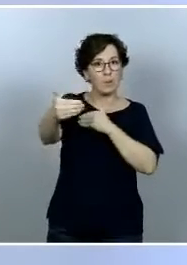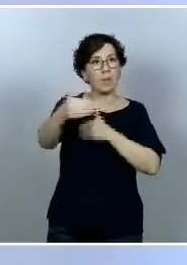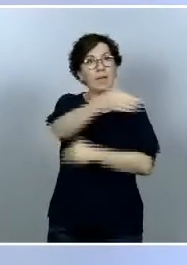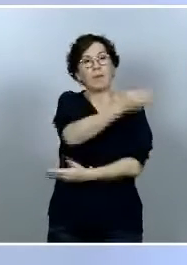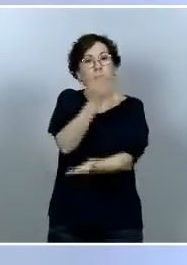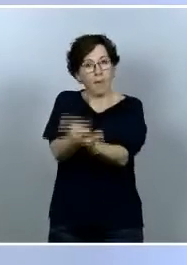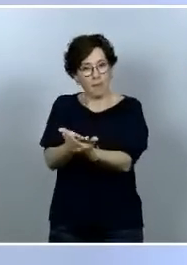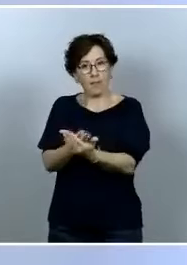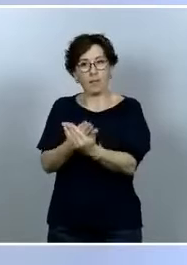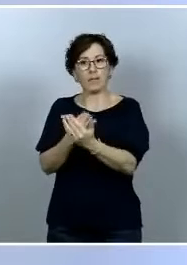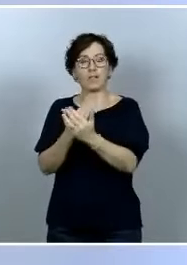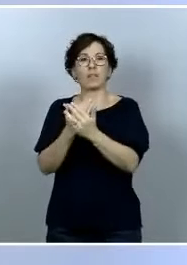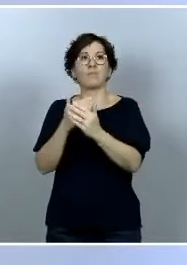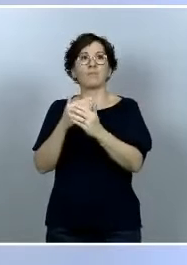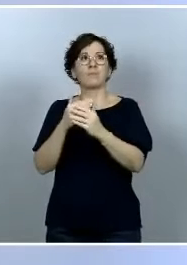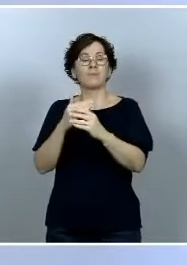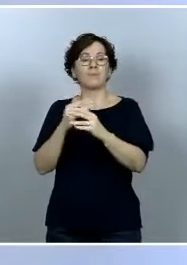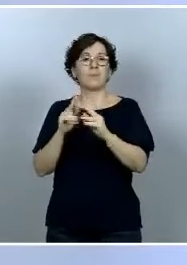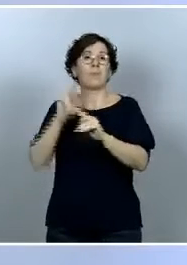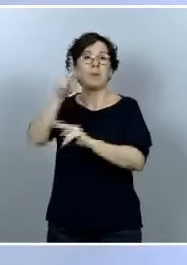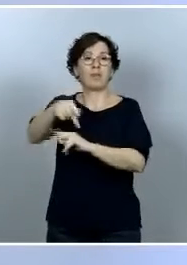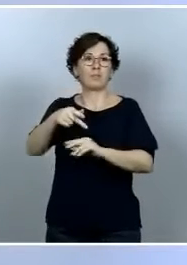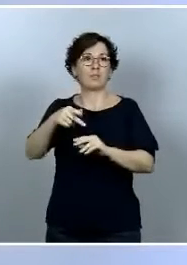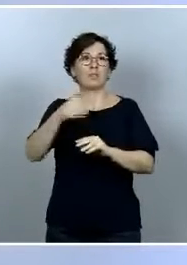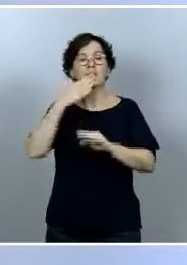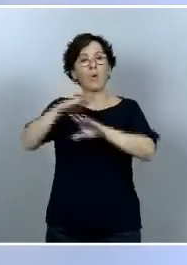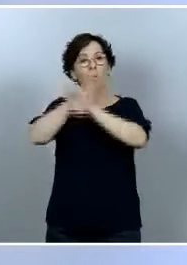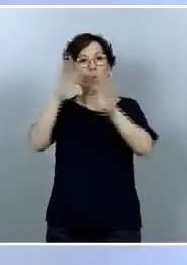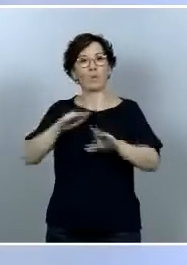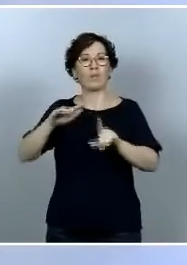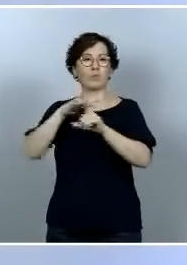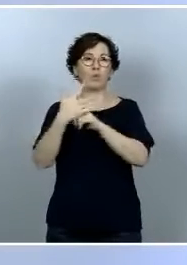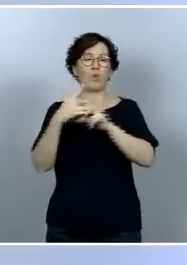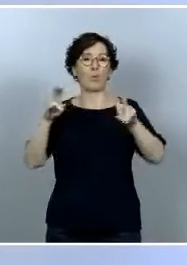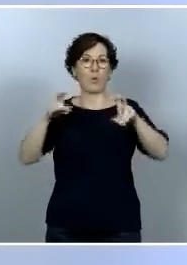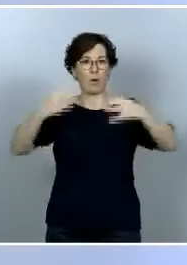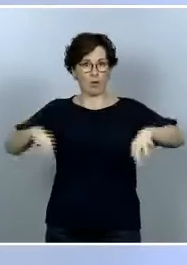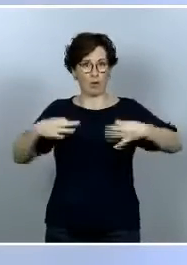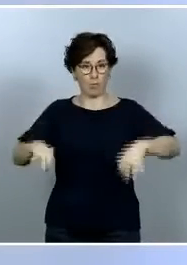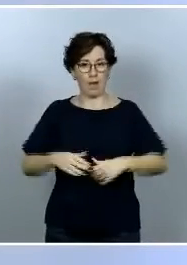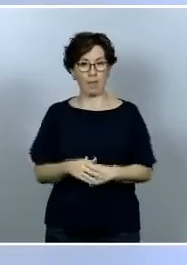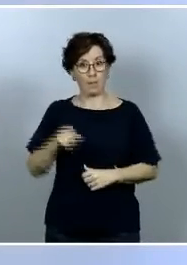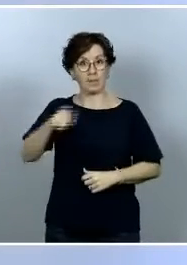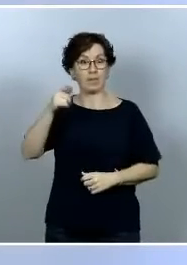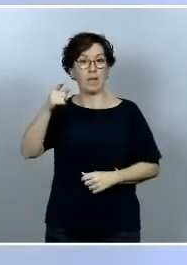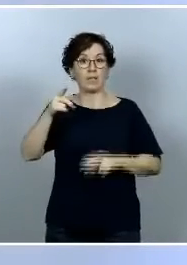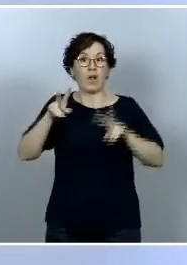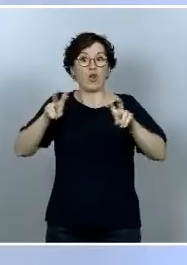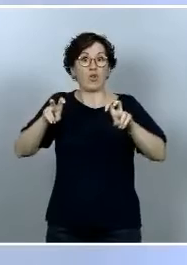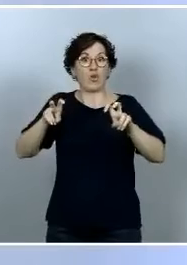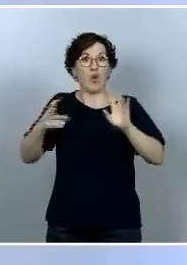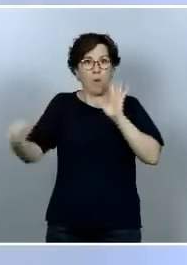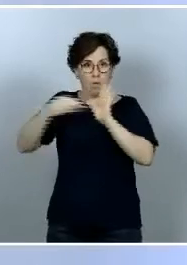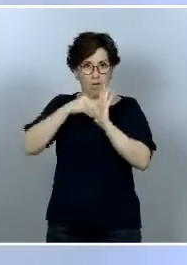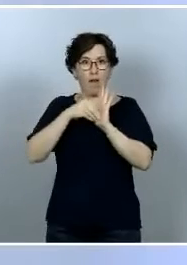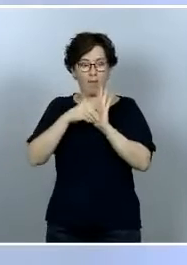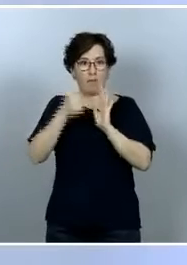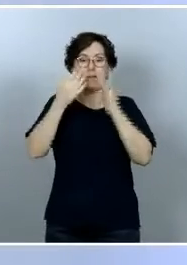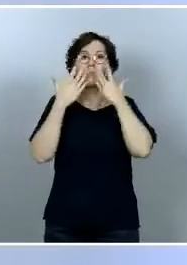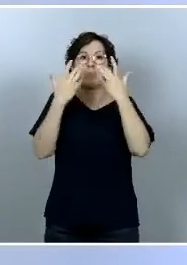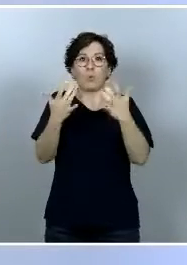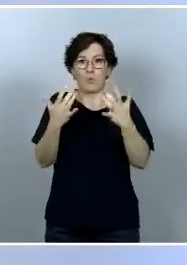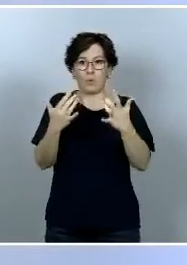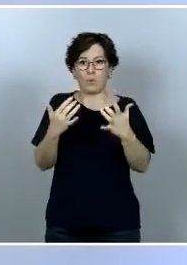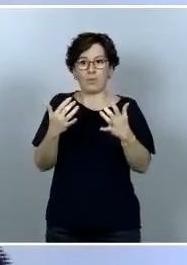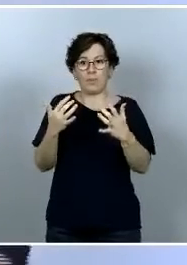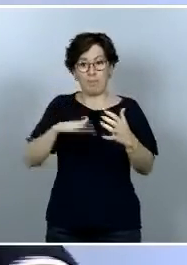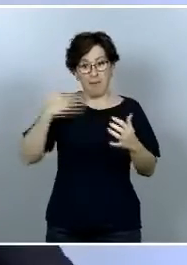normalidad. Es la novedad más destacada, la única novedad, pero la novedad más destacada que se incluye en esta solicitud que